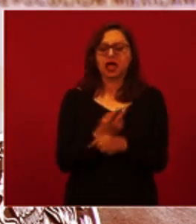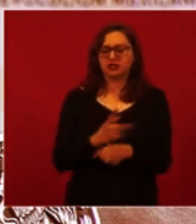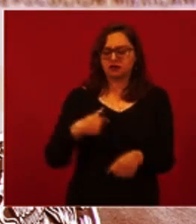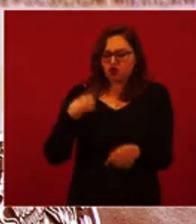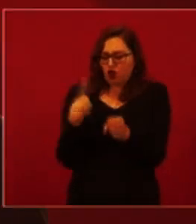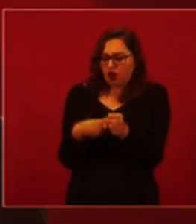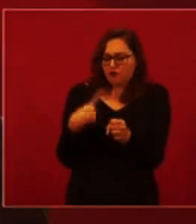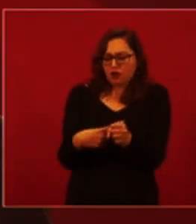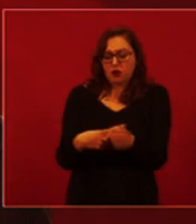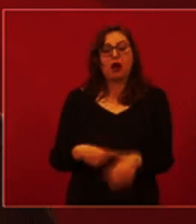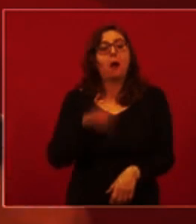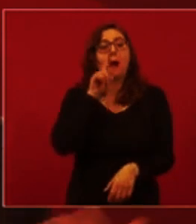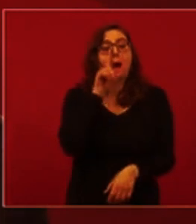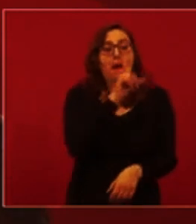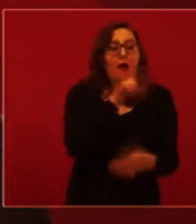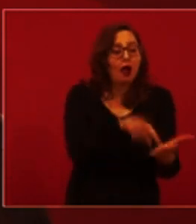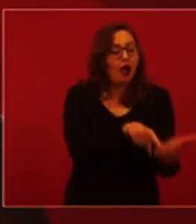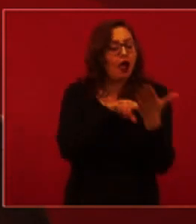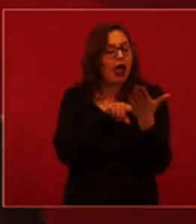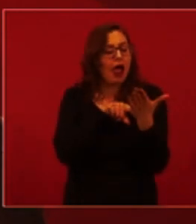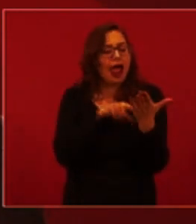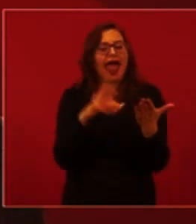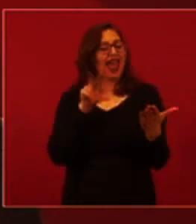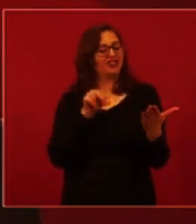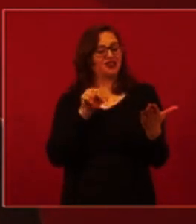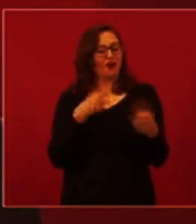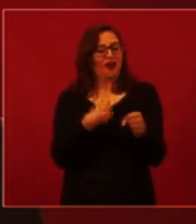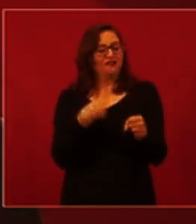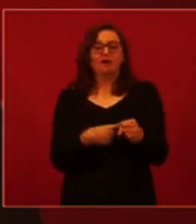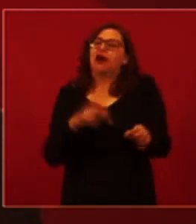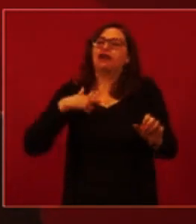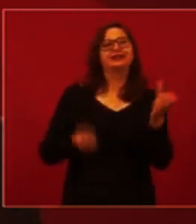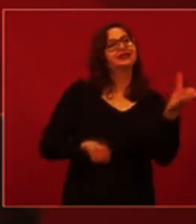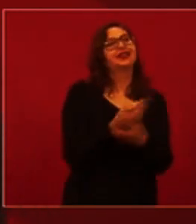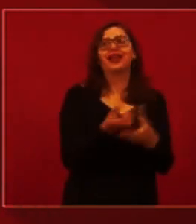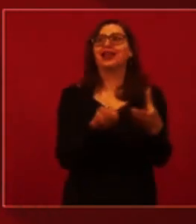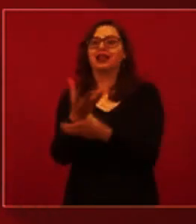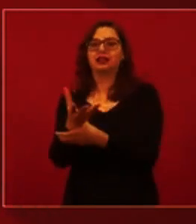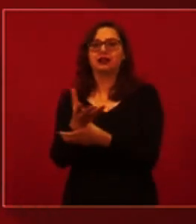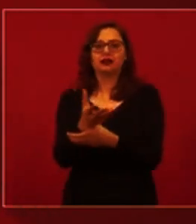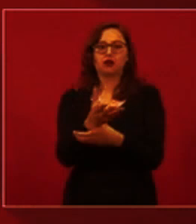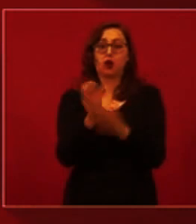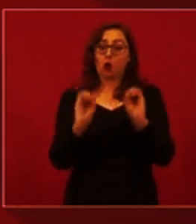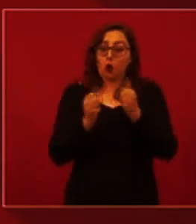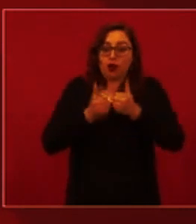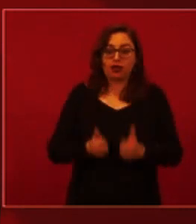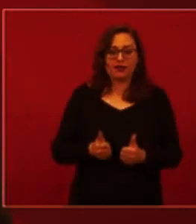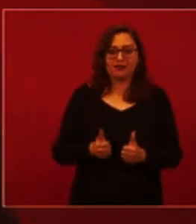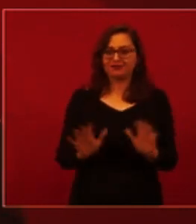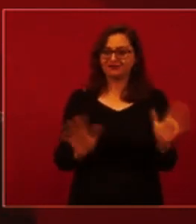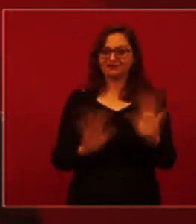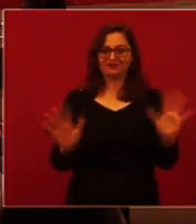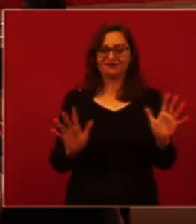aislarnos para proteger a otras personas de contagiarse. Entonces, en lugar de correr al kiosco a hacerse una prueba,